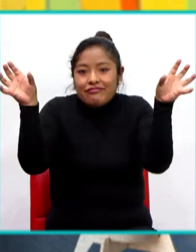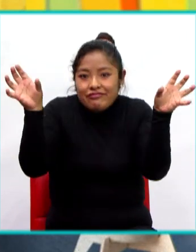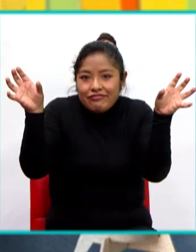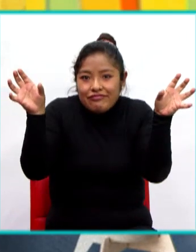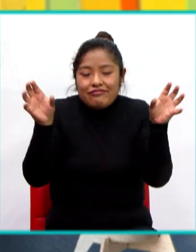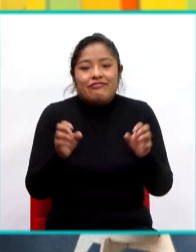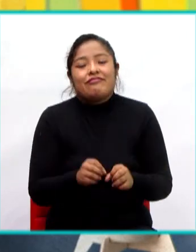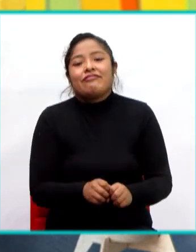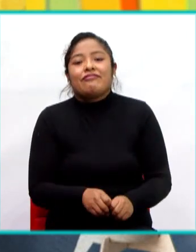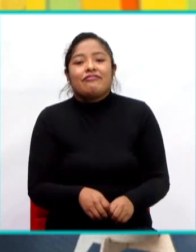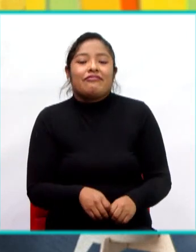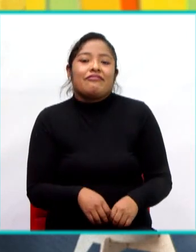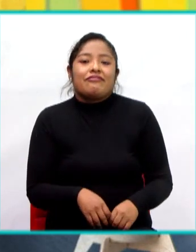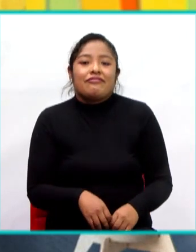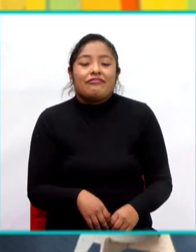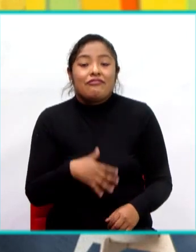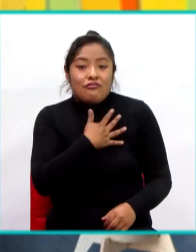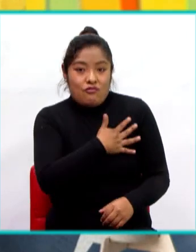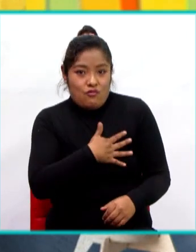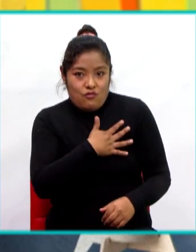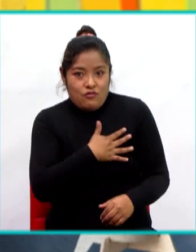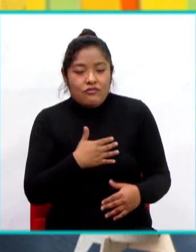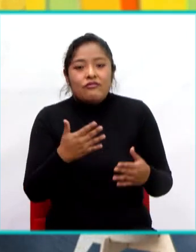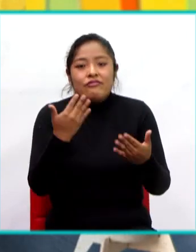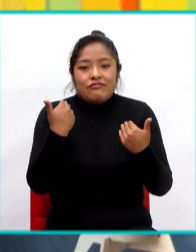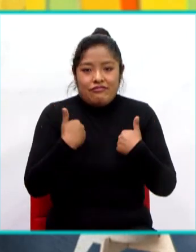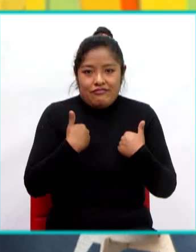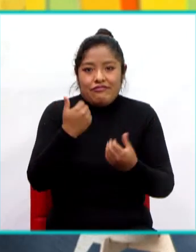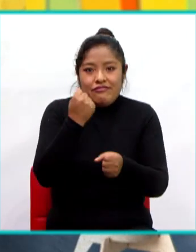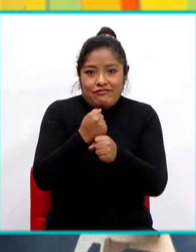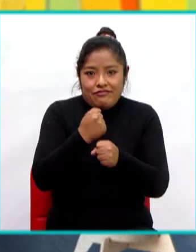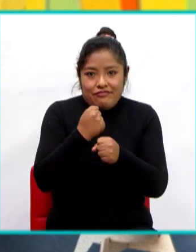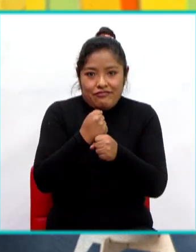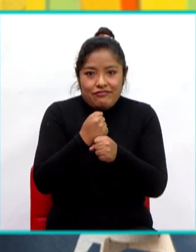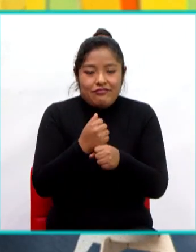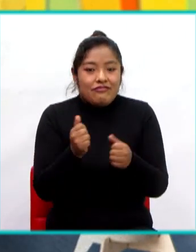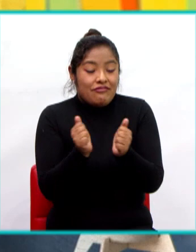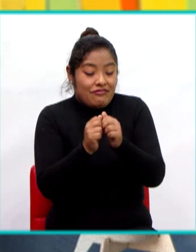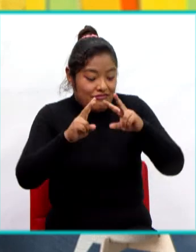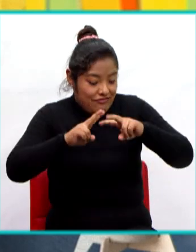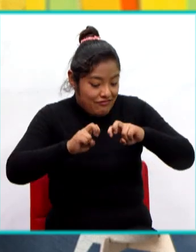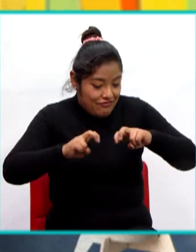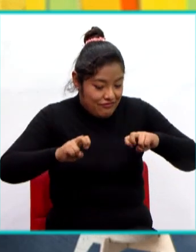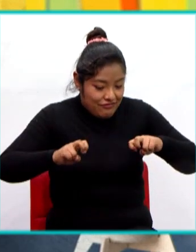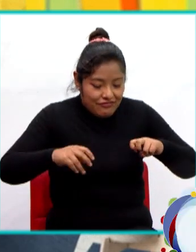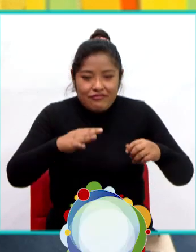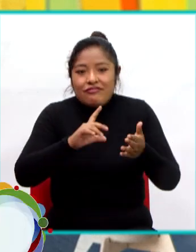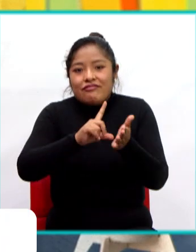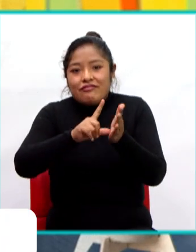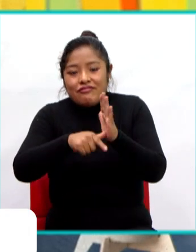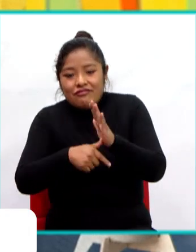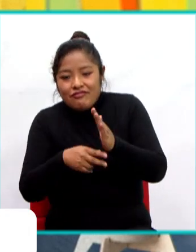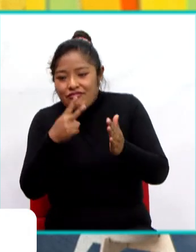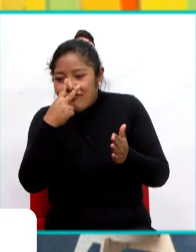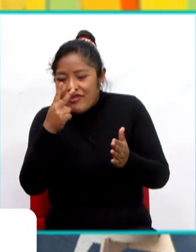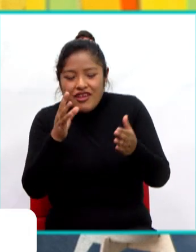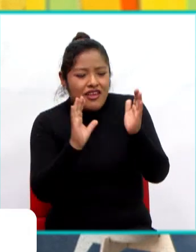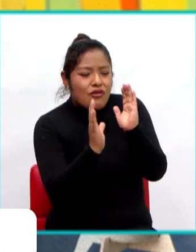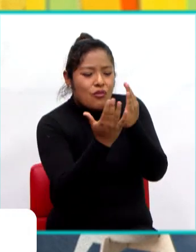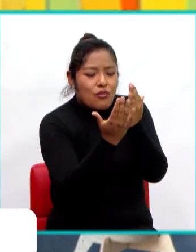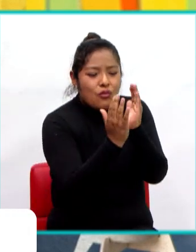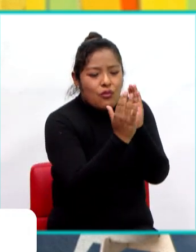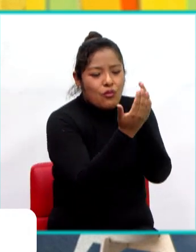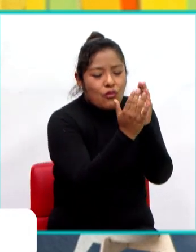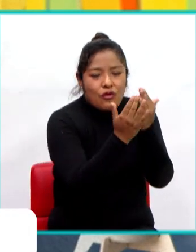vamos a trabajar mediante la investigación y vamos a realizar ese cuadro comparativo que nos va a ayudar a comprender mejor